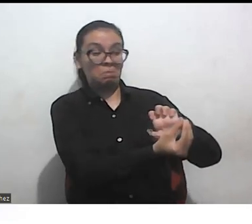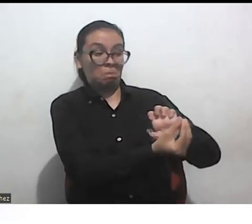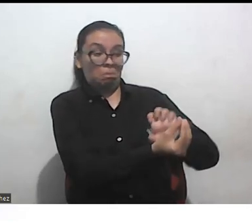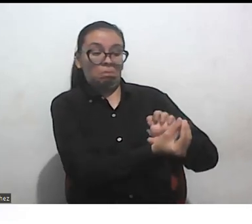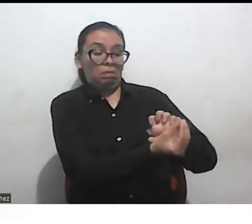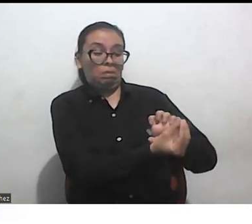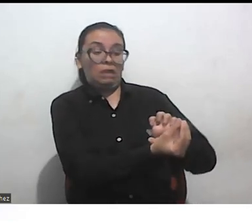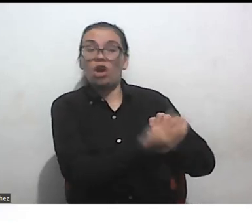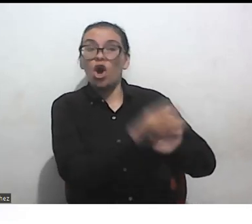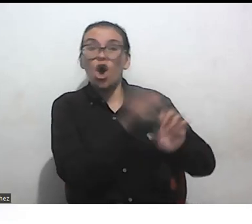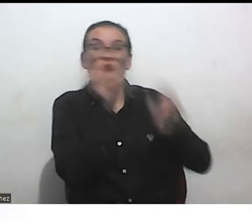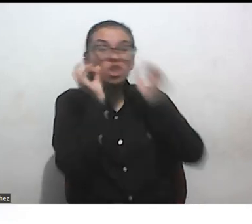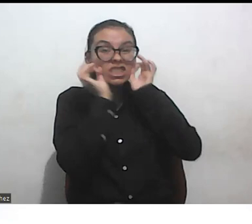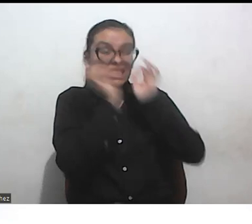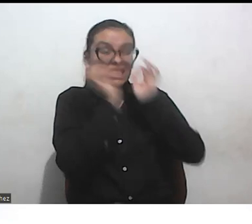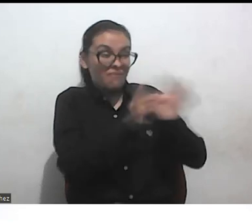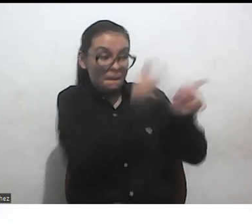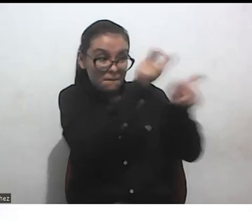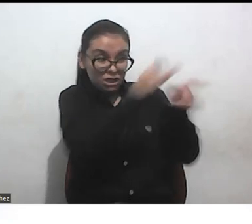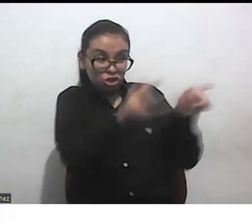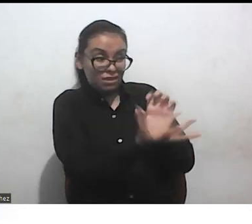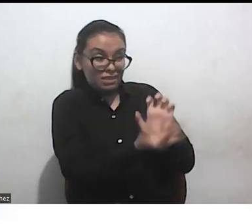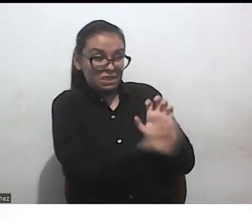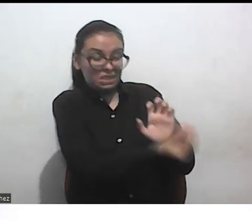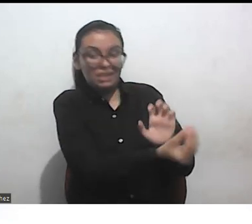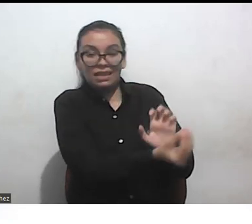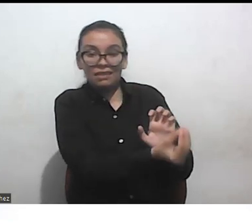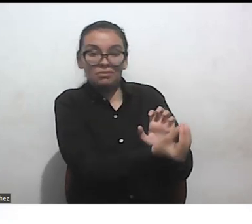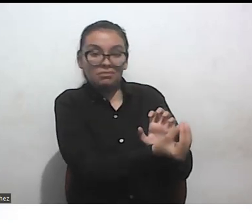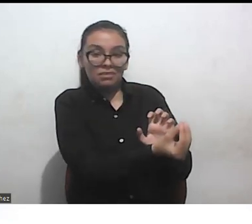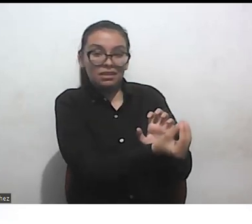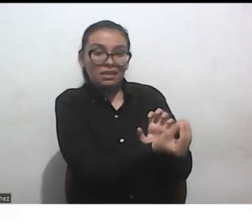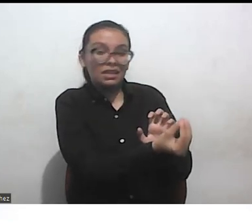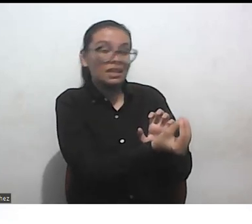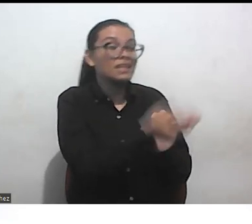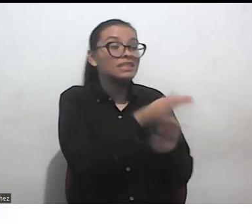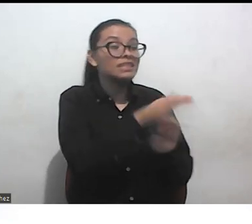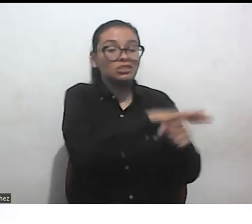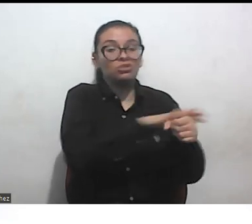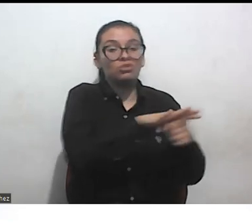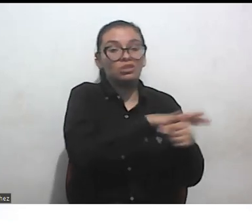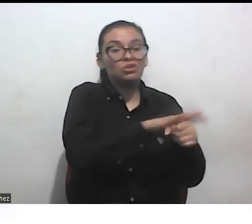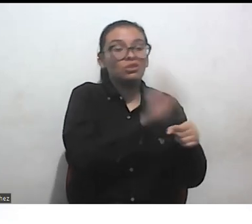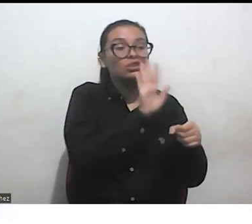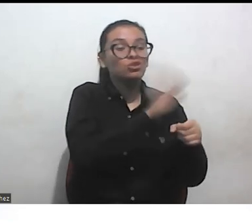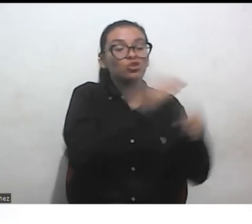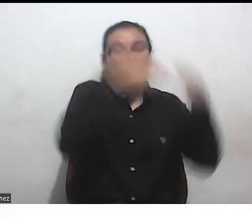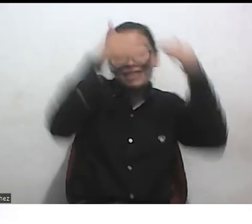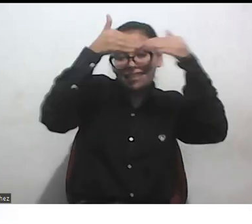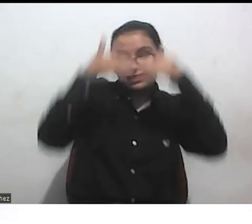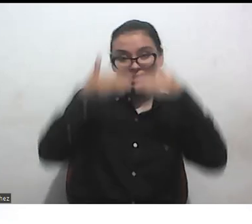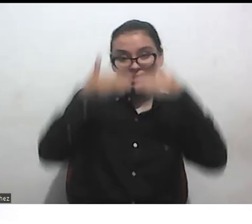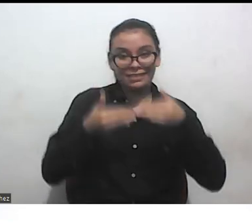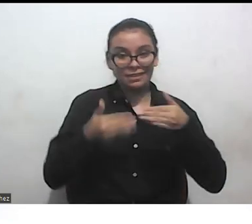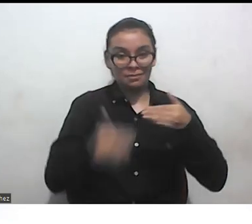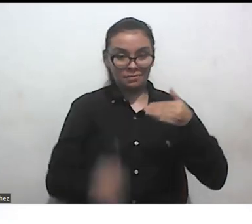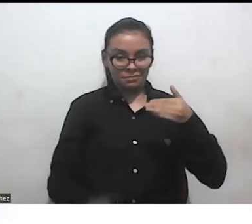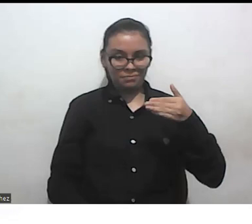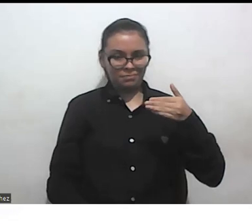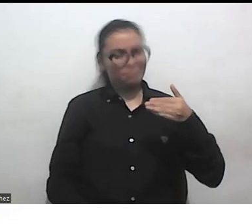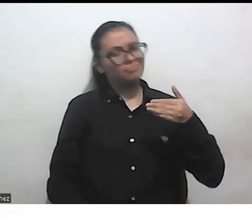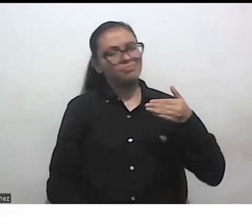horrible todo aquello que son y que experimentan las personas con discapacidad entonces